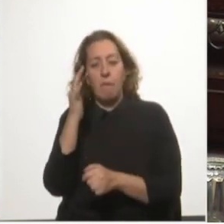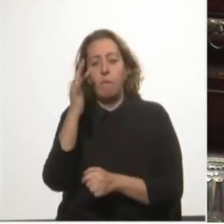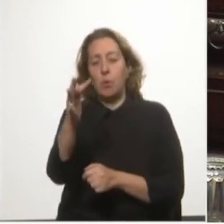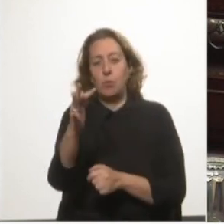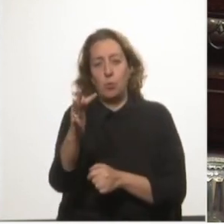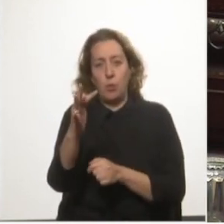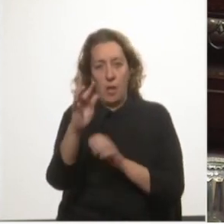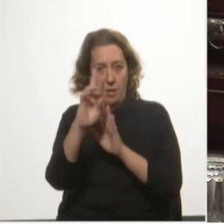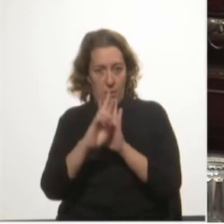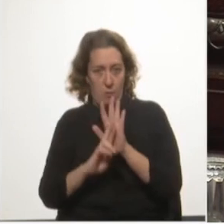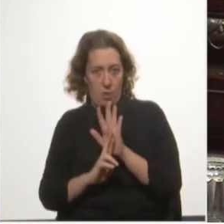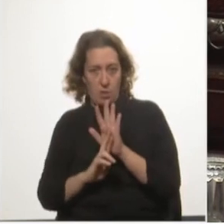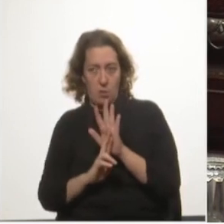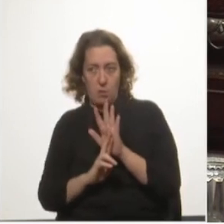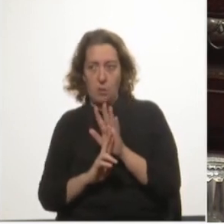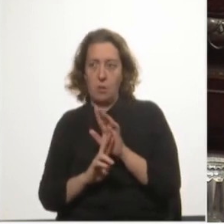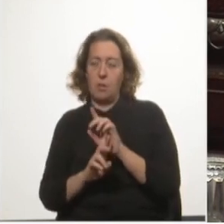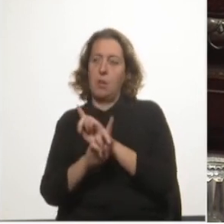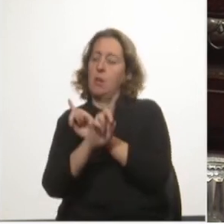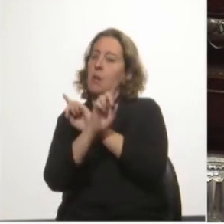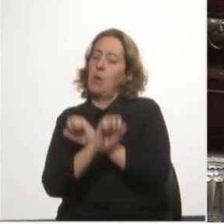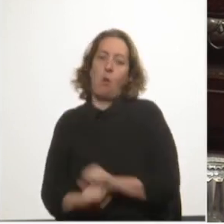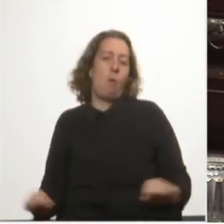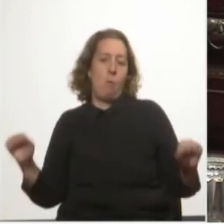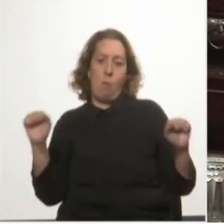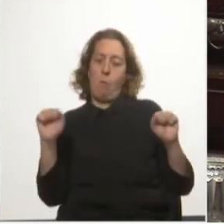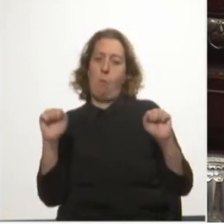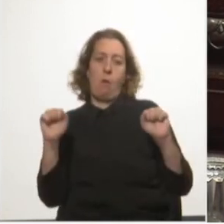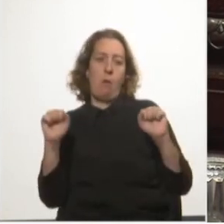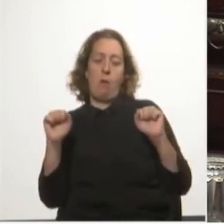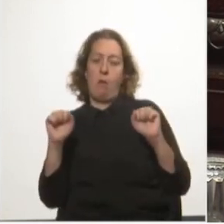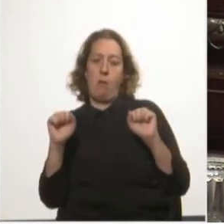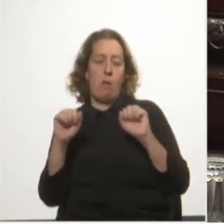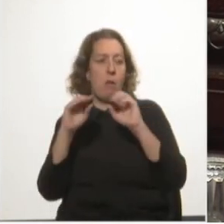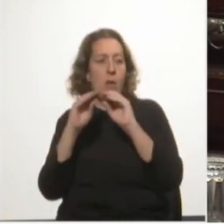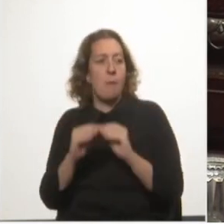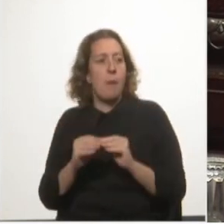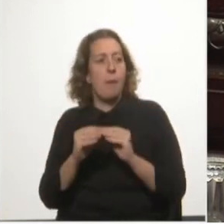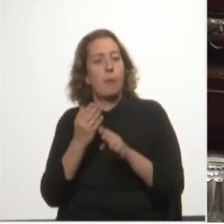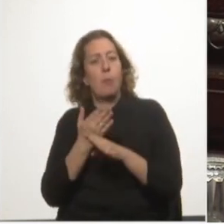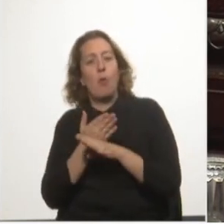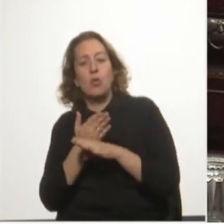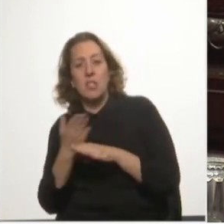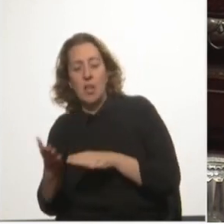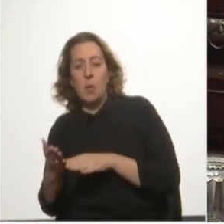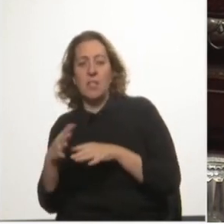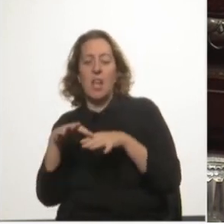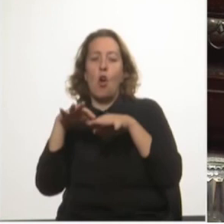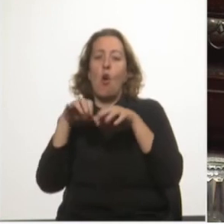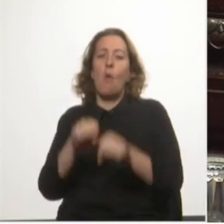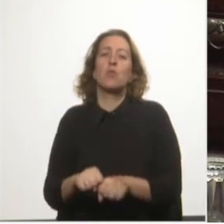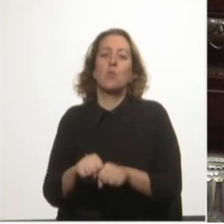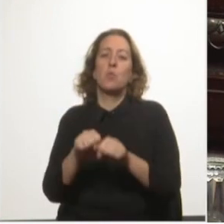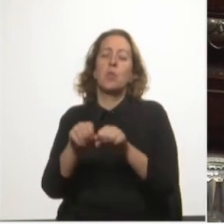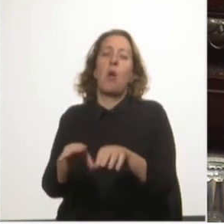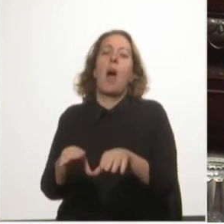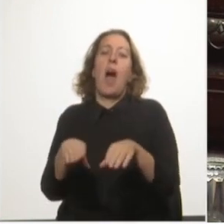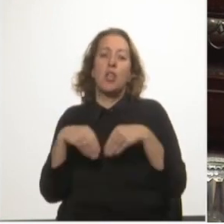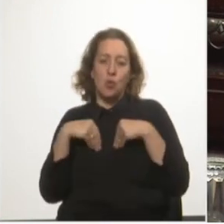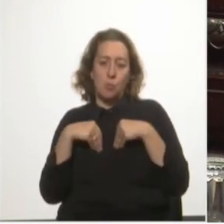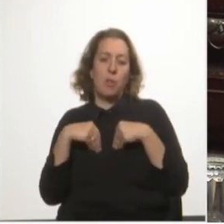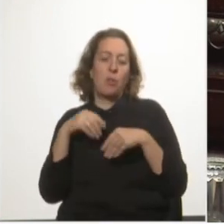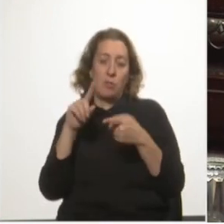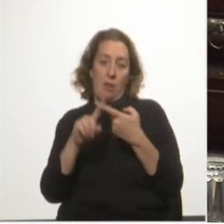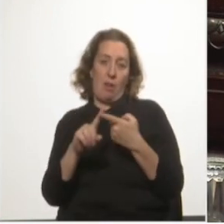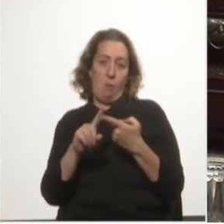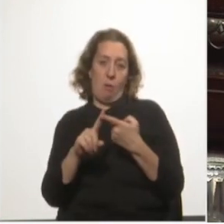regulación que no podrá operar como consecuencia de los compromisos asumidos en el propio